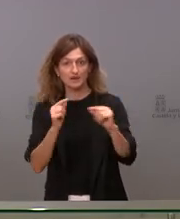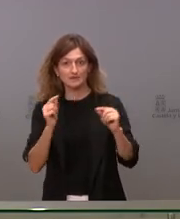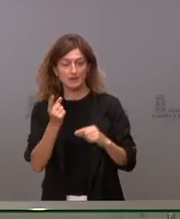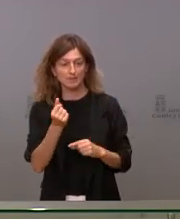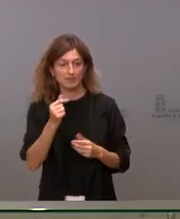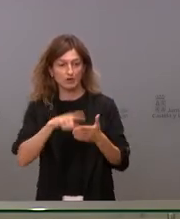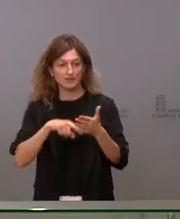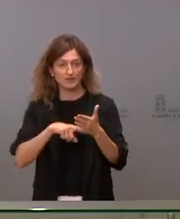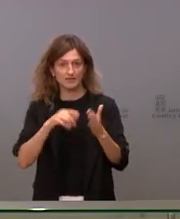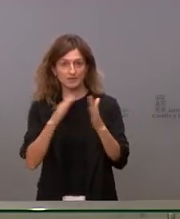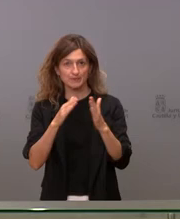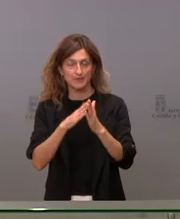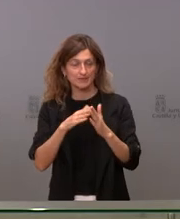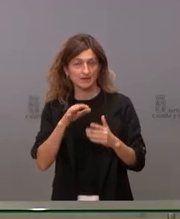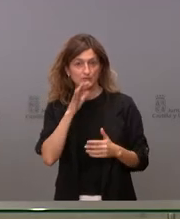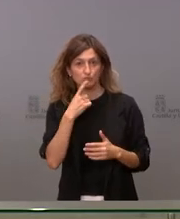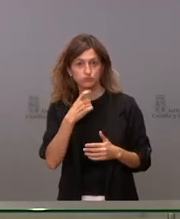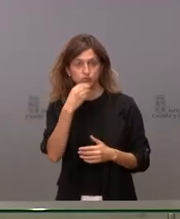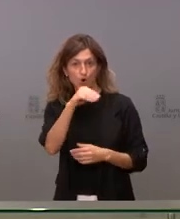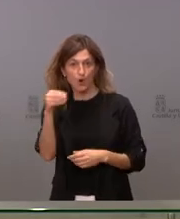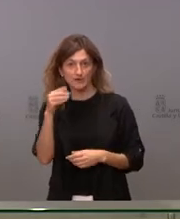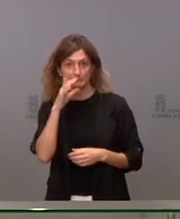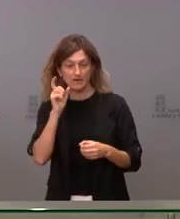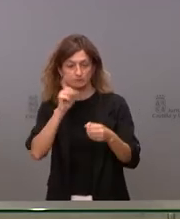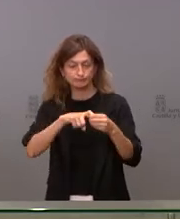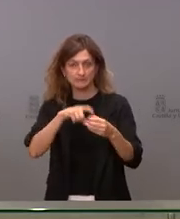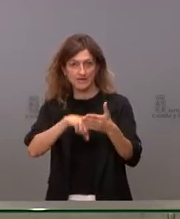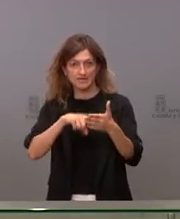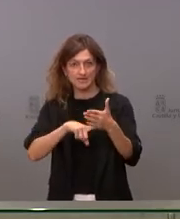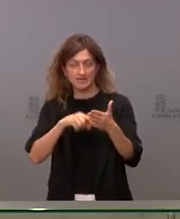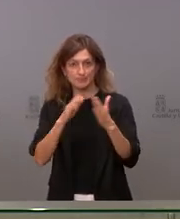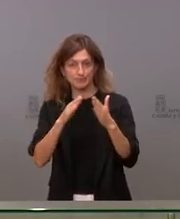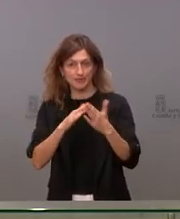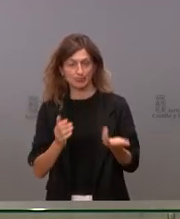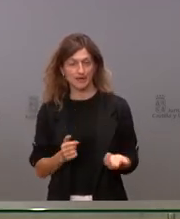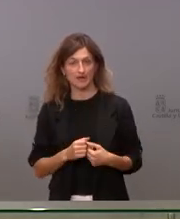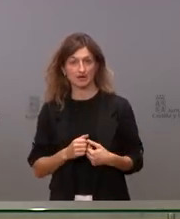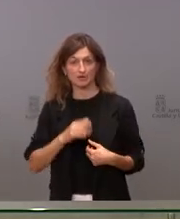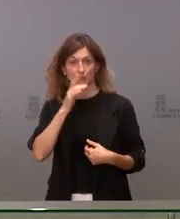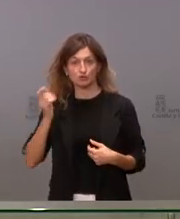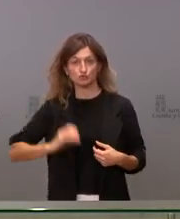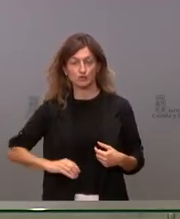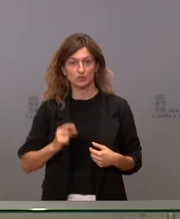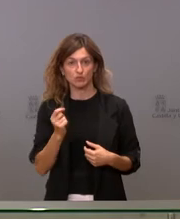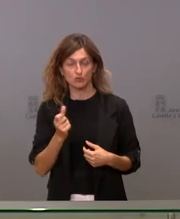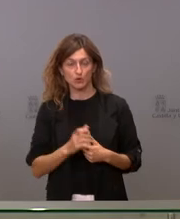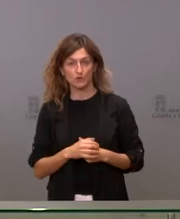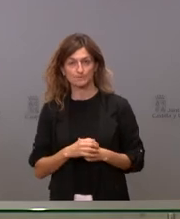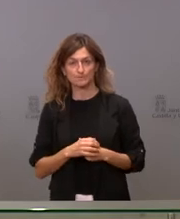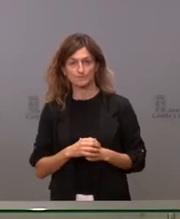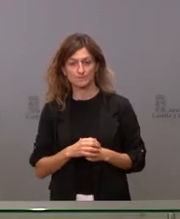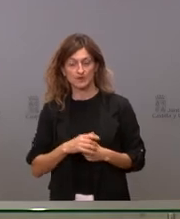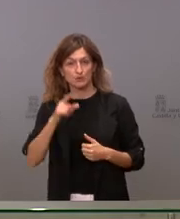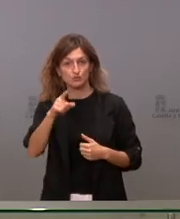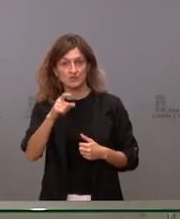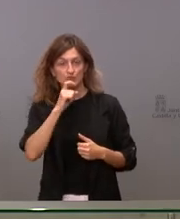precio del alquiler de la vivienda y la dificultad que tienen los jóvenes para poder acceder a una vivienda debido a los sueldos que cobran ¿cuál es la política